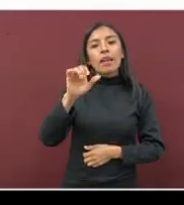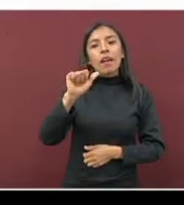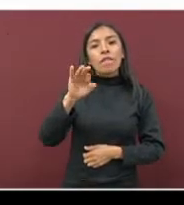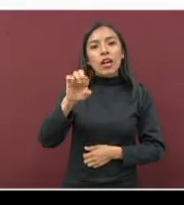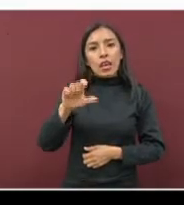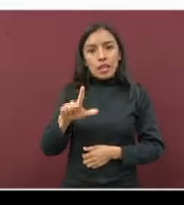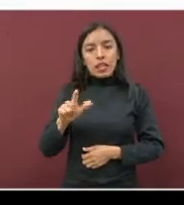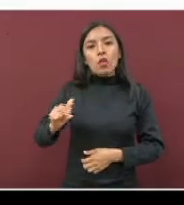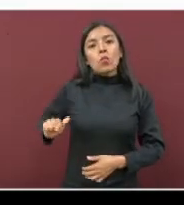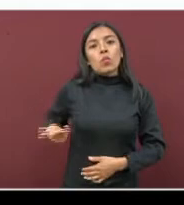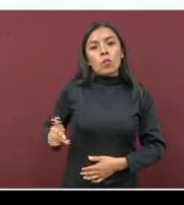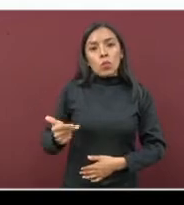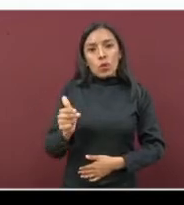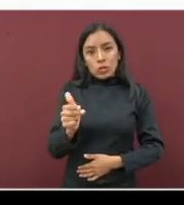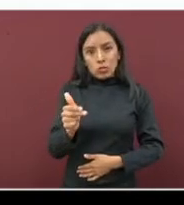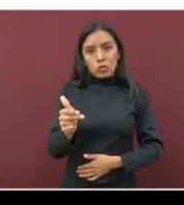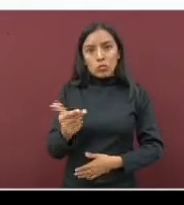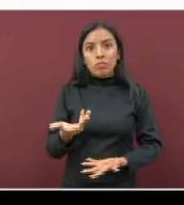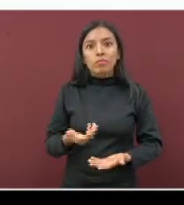Huatuzco,